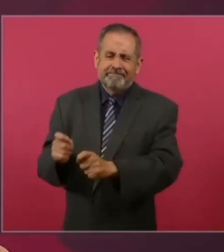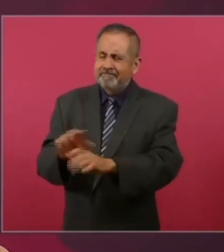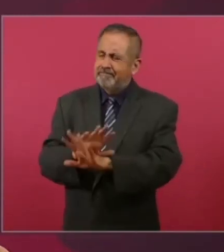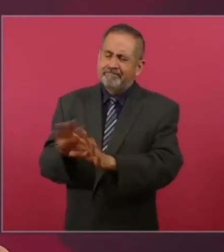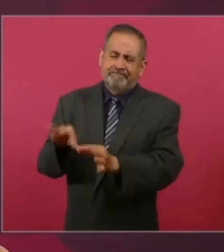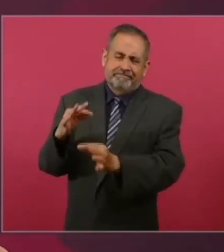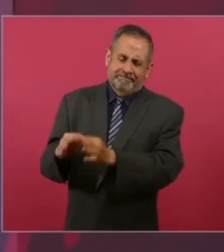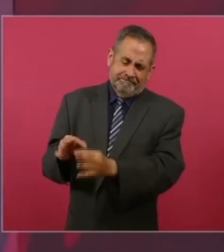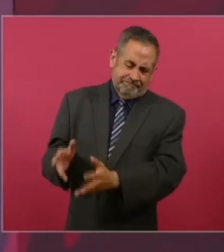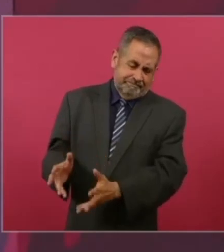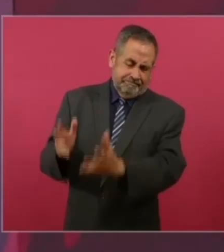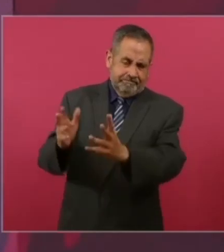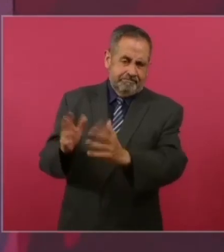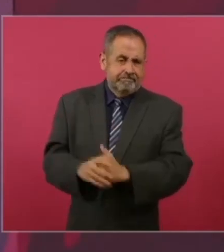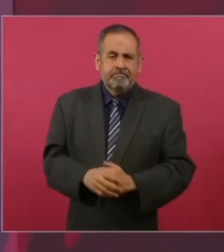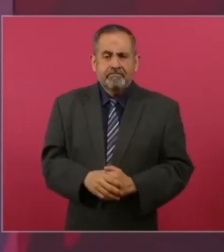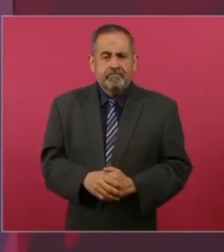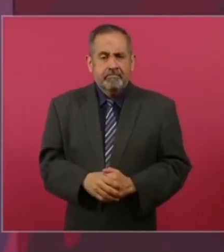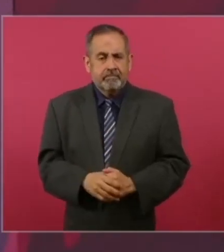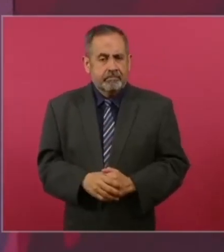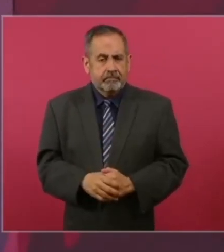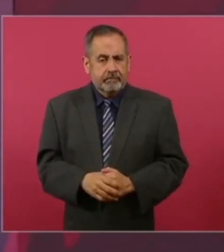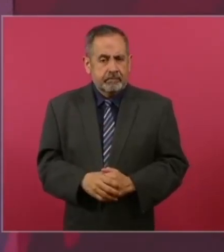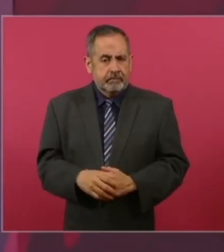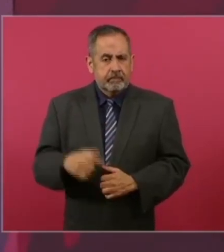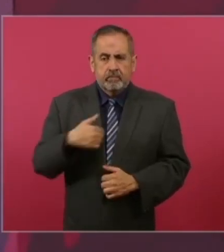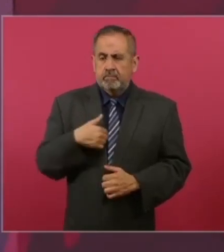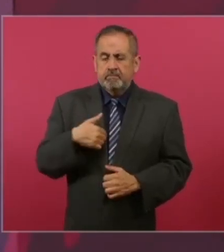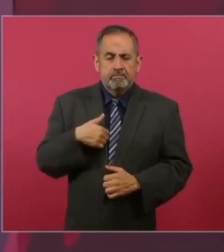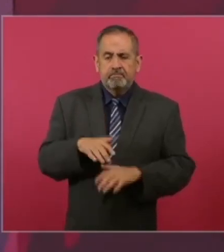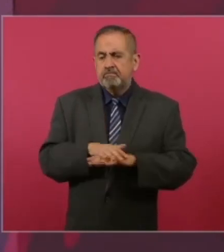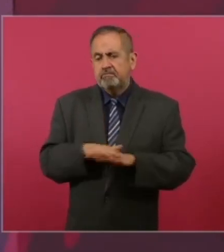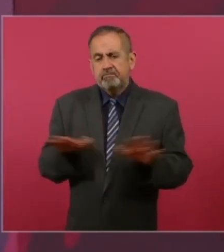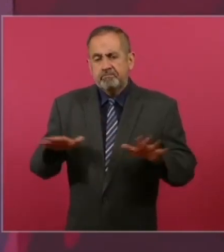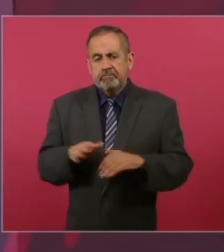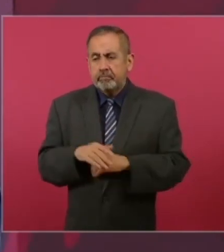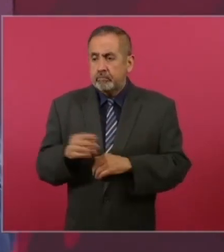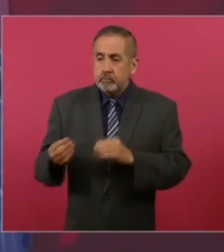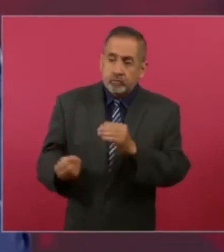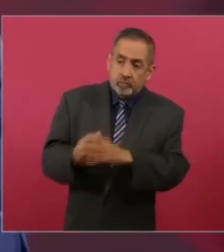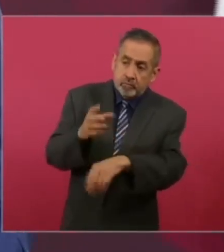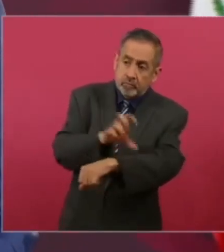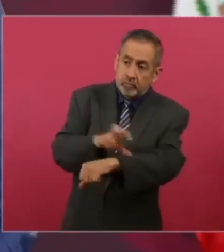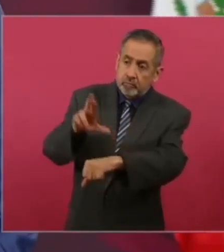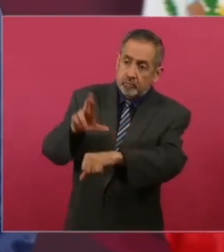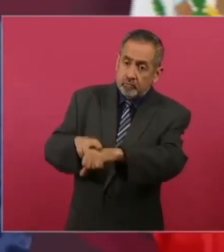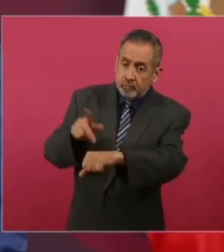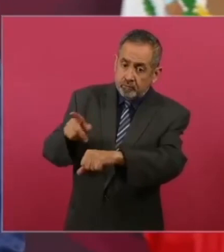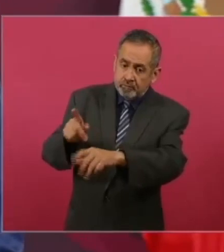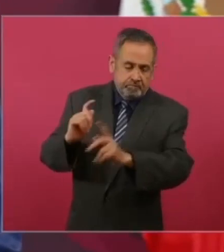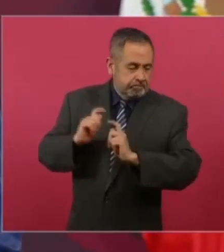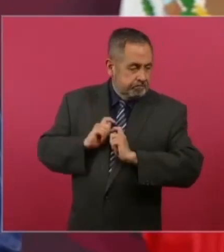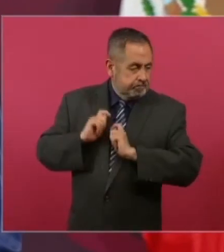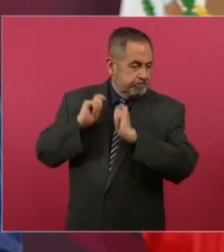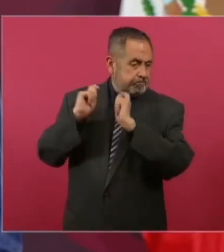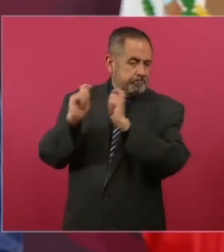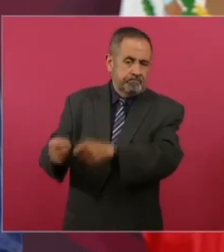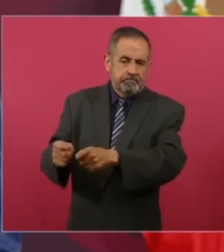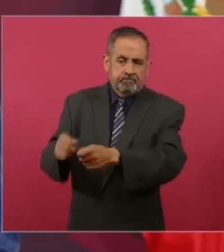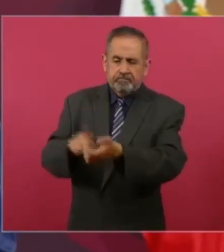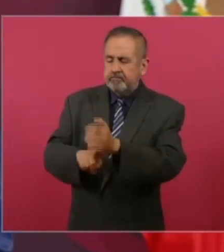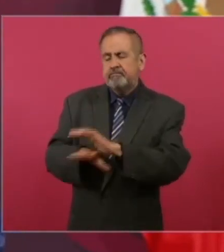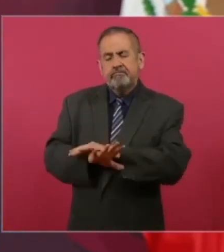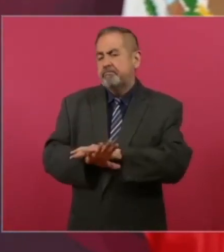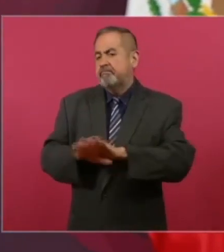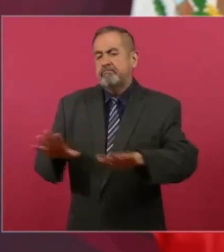una vez que haya un coordinador, una coordinadora del Movimiento